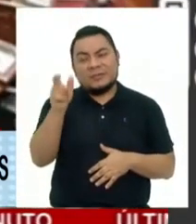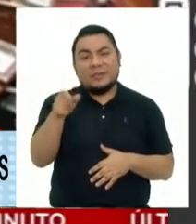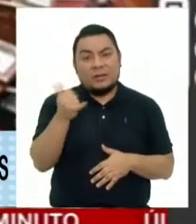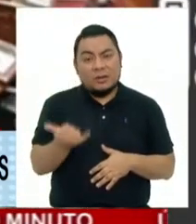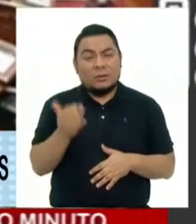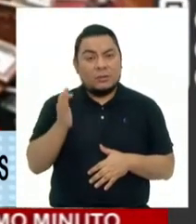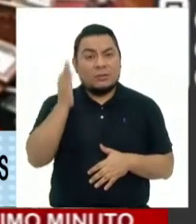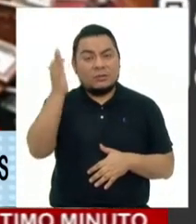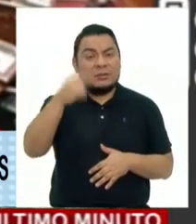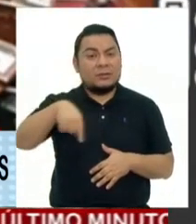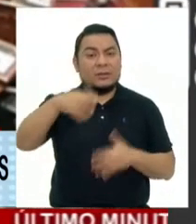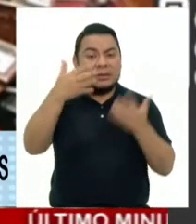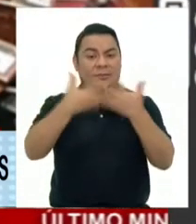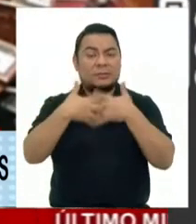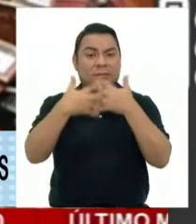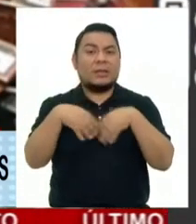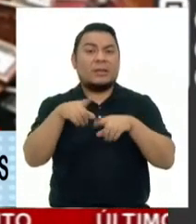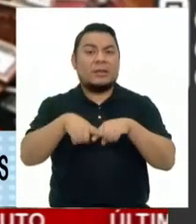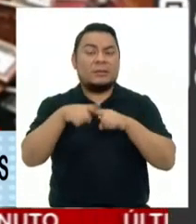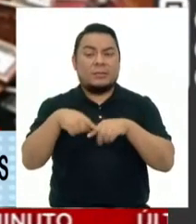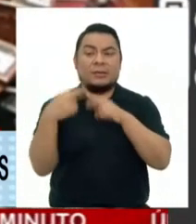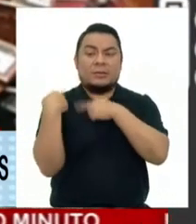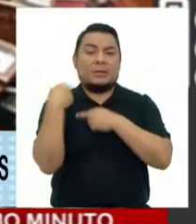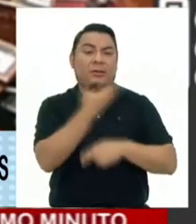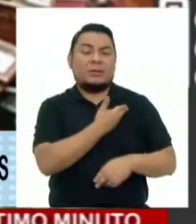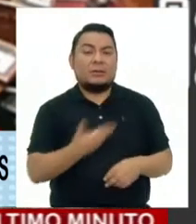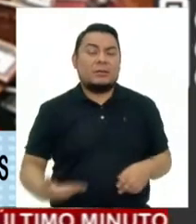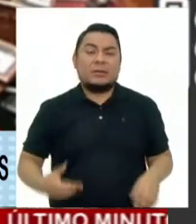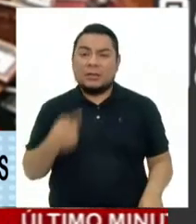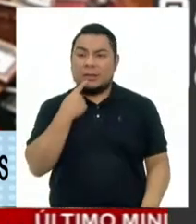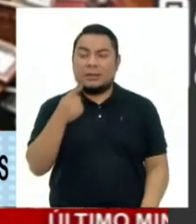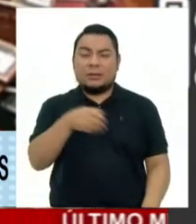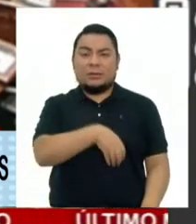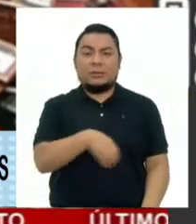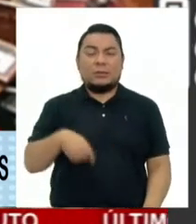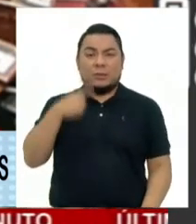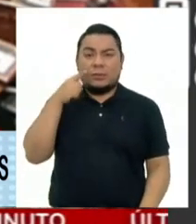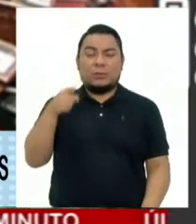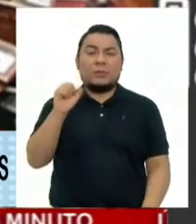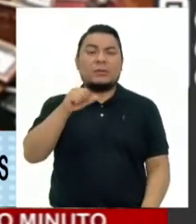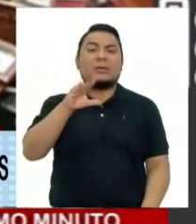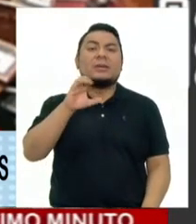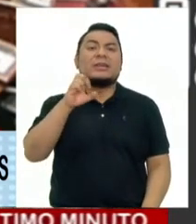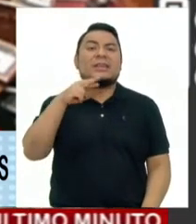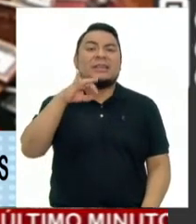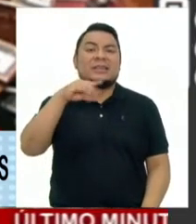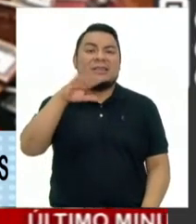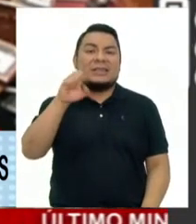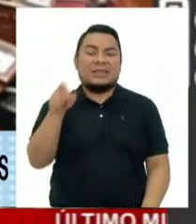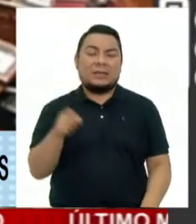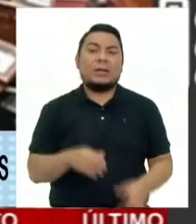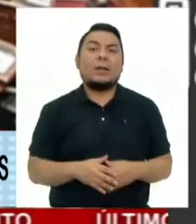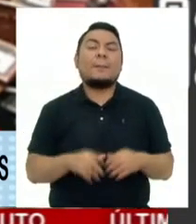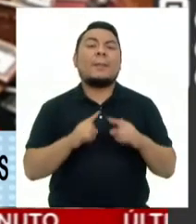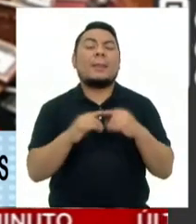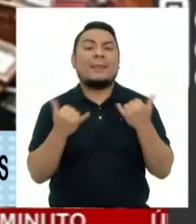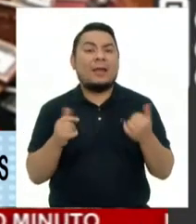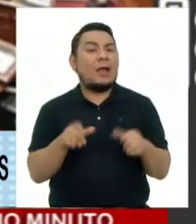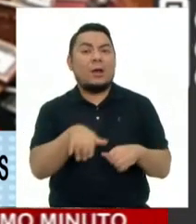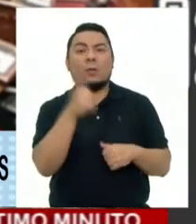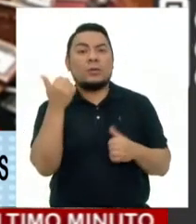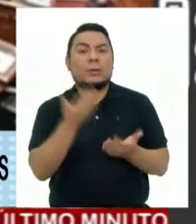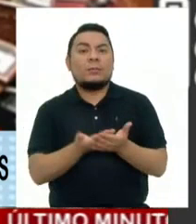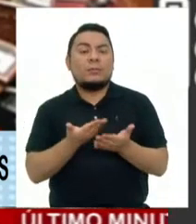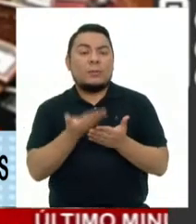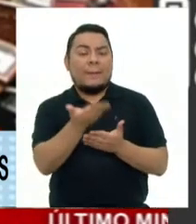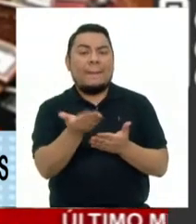que hoy en el futuro de las empresas dependen del rol del Estado, criticó el parlamentario Enrique Fernández. Sin embargo, había otras